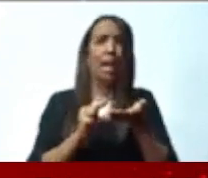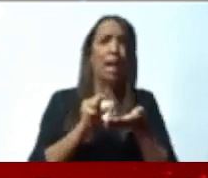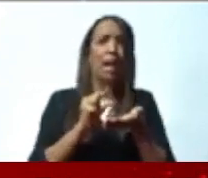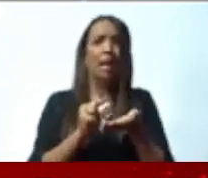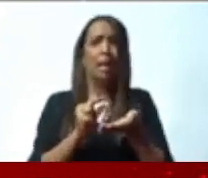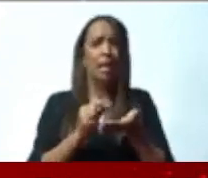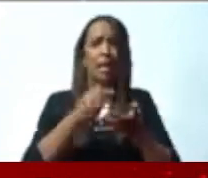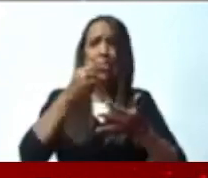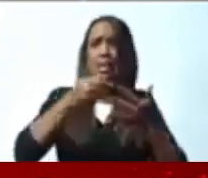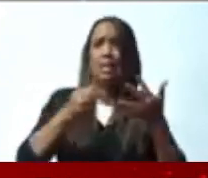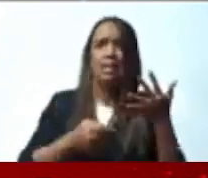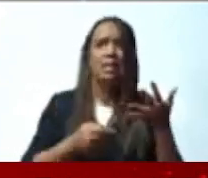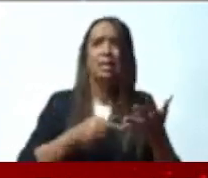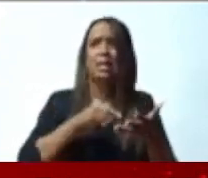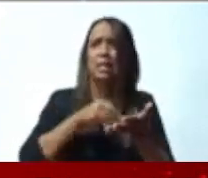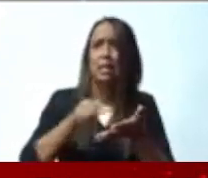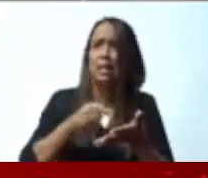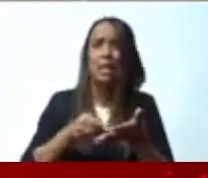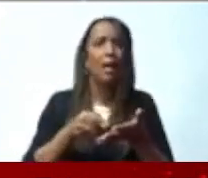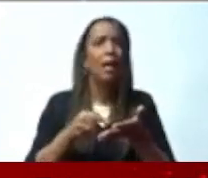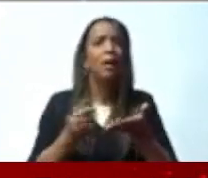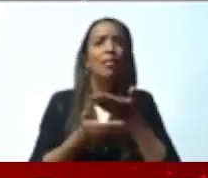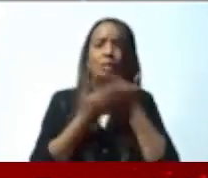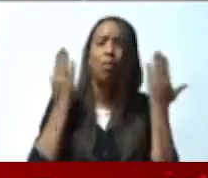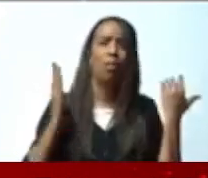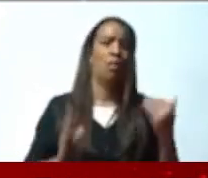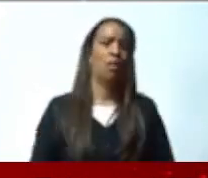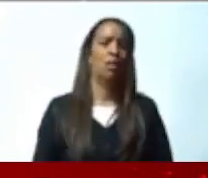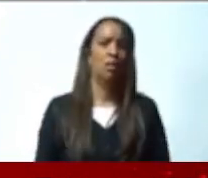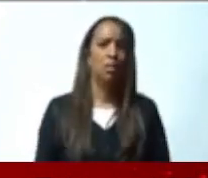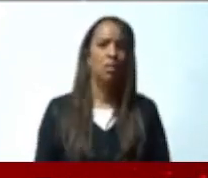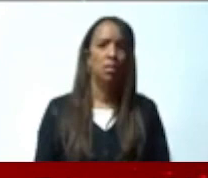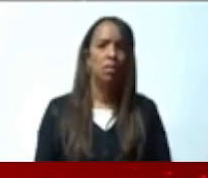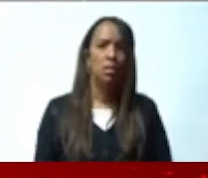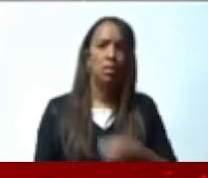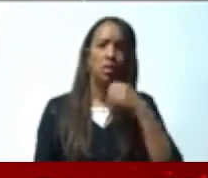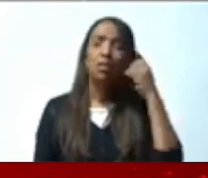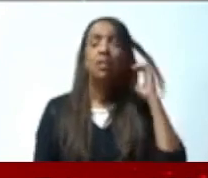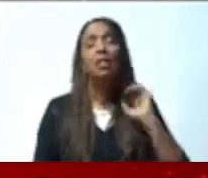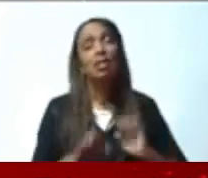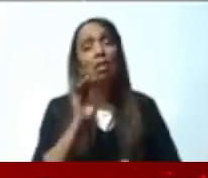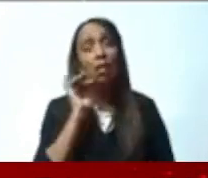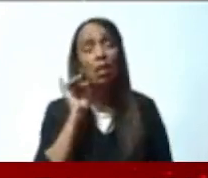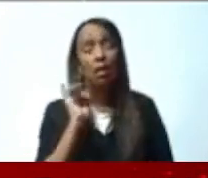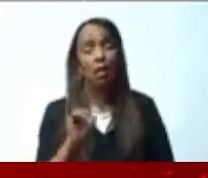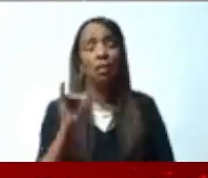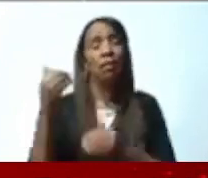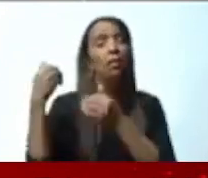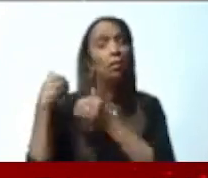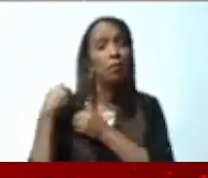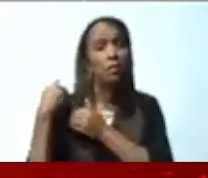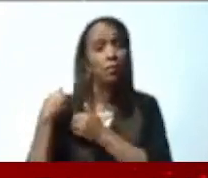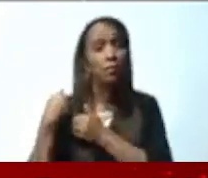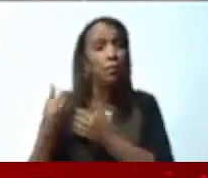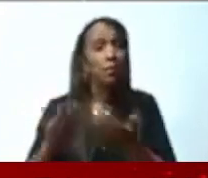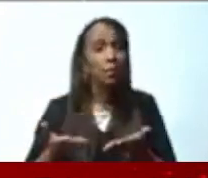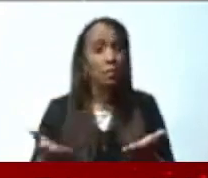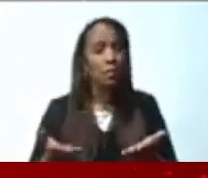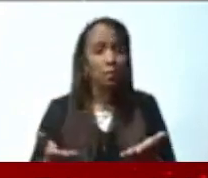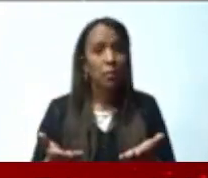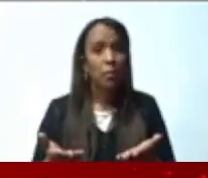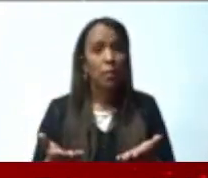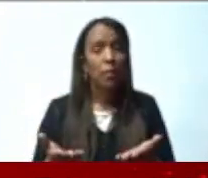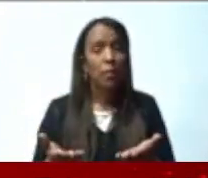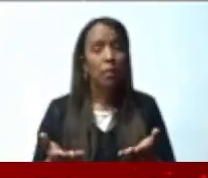sentirse orgulloso de discutir? ¿Esa es la responsabilidad de los políticos de